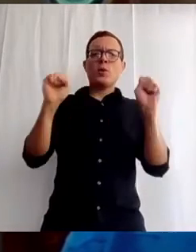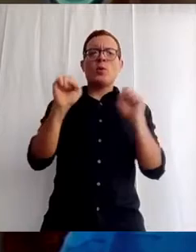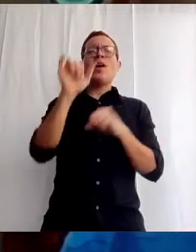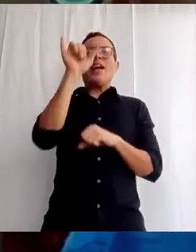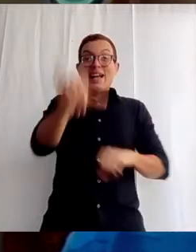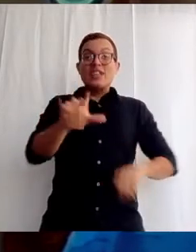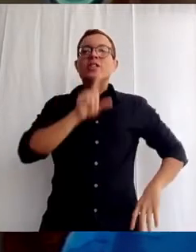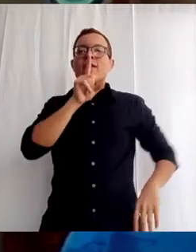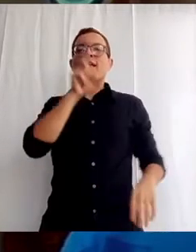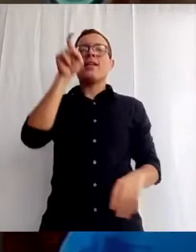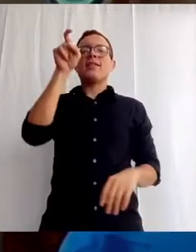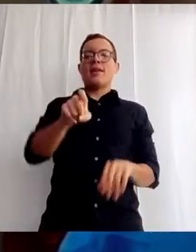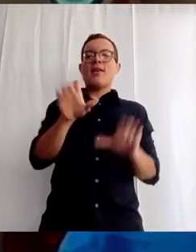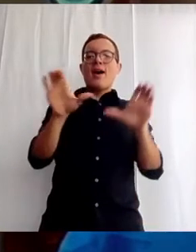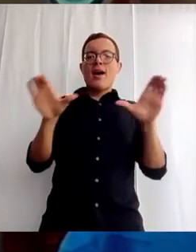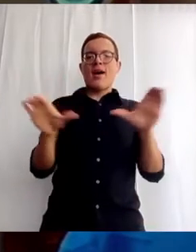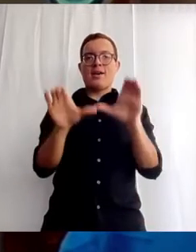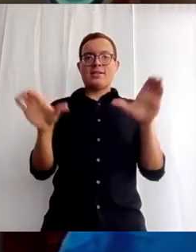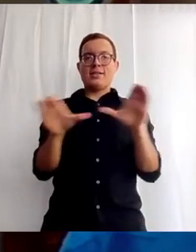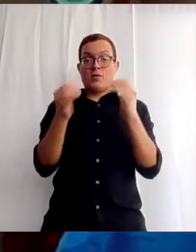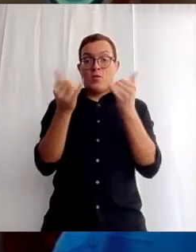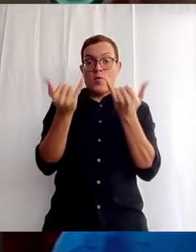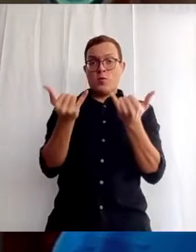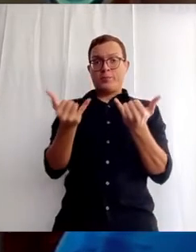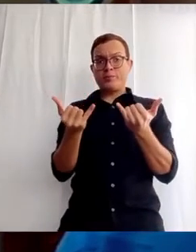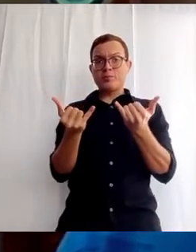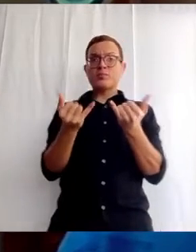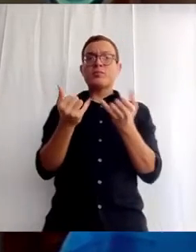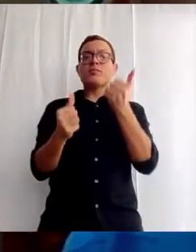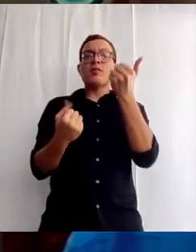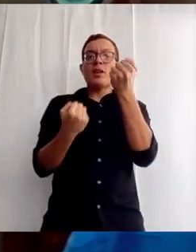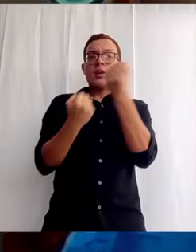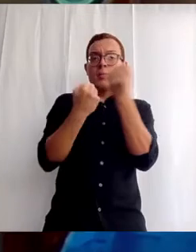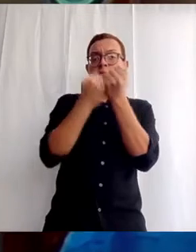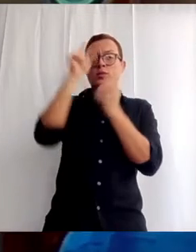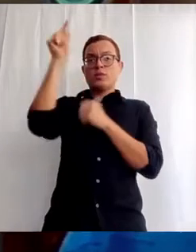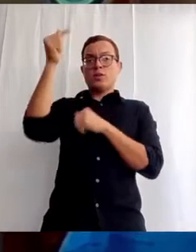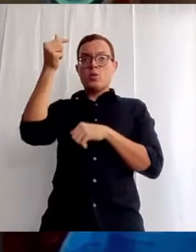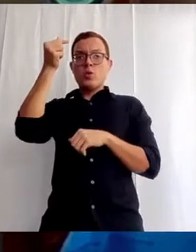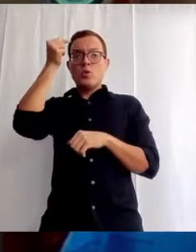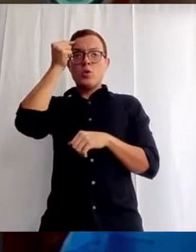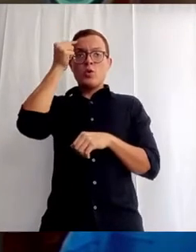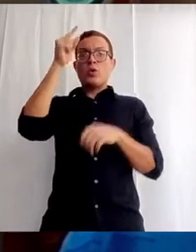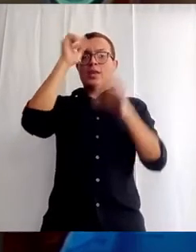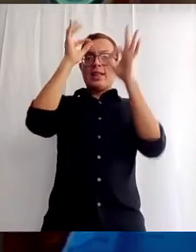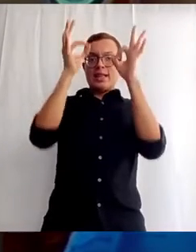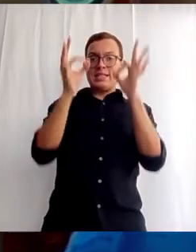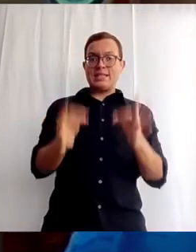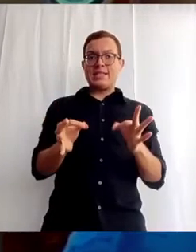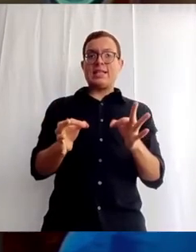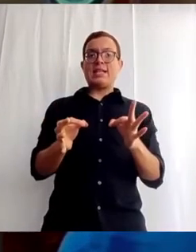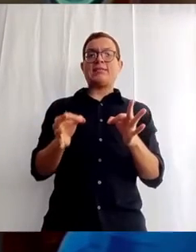en este momento. Respaldamos al gobierno en su decisión de